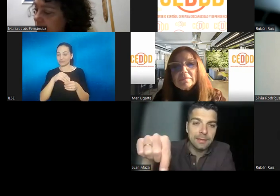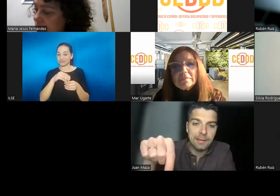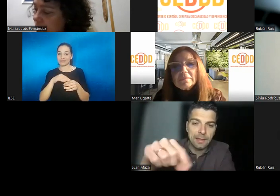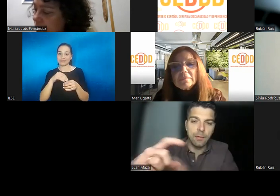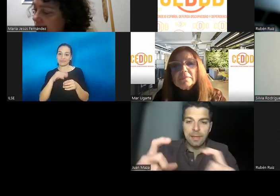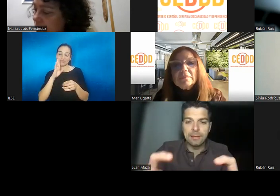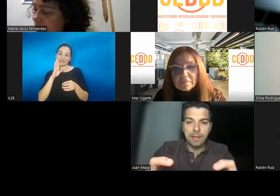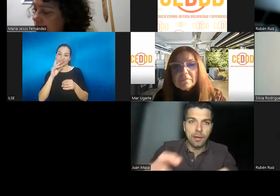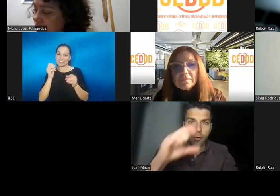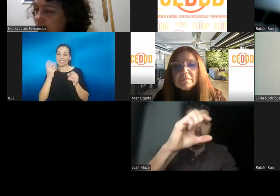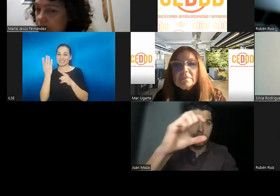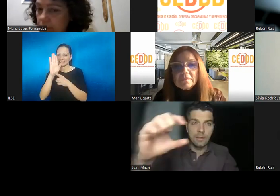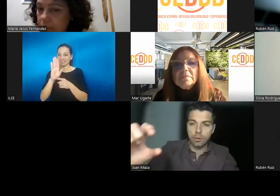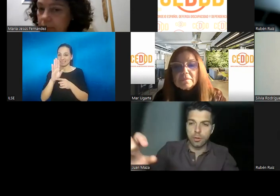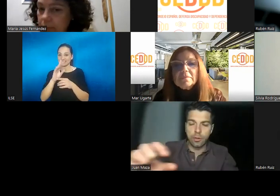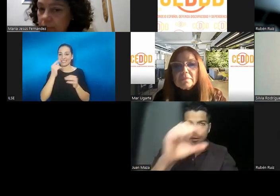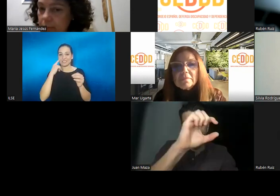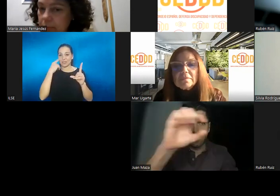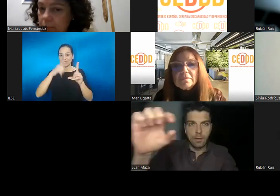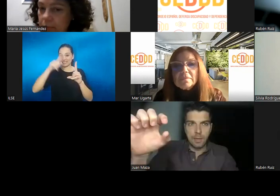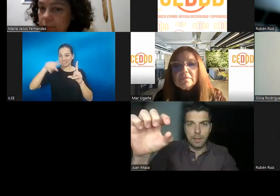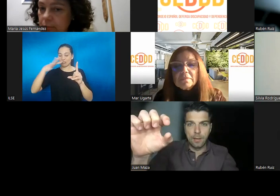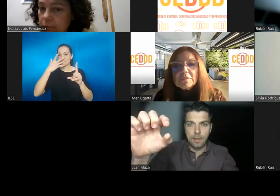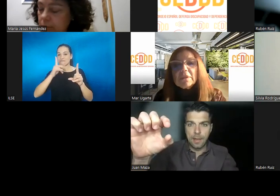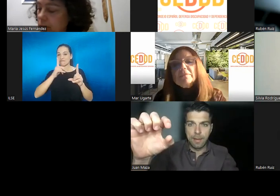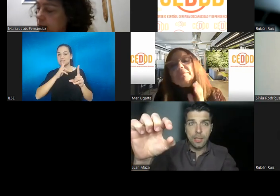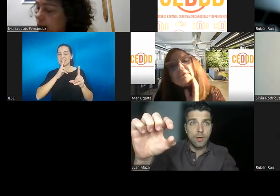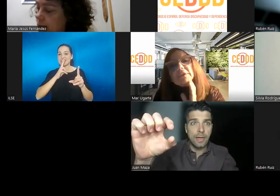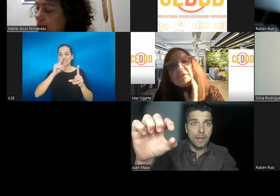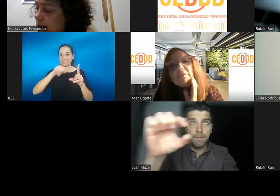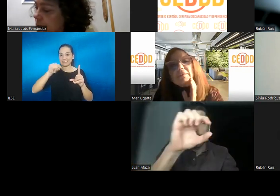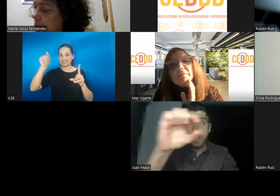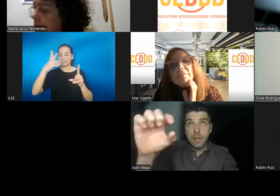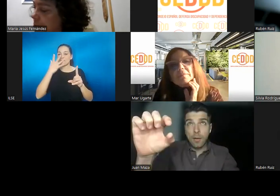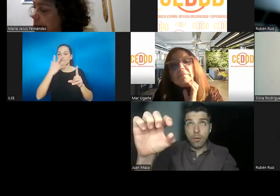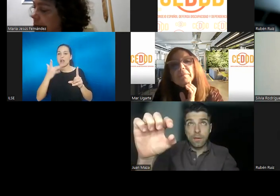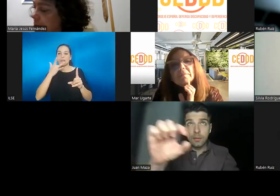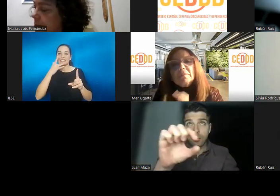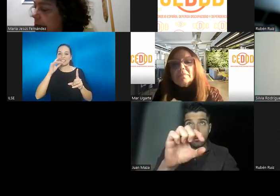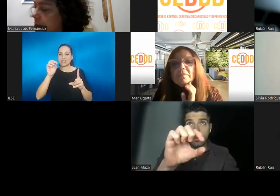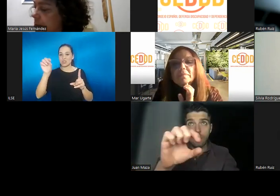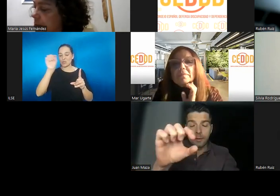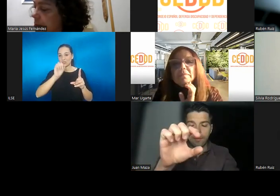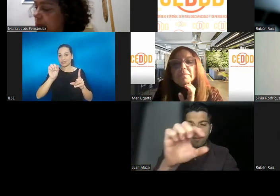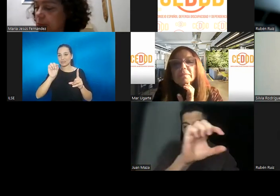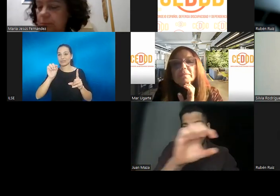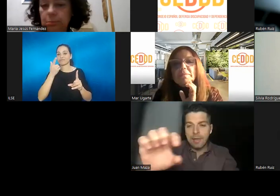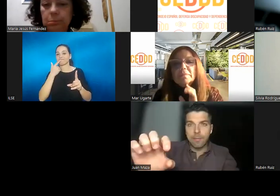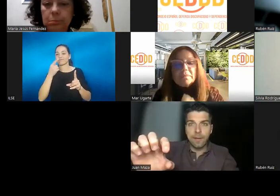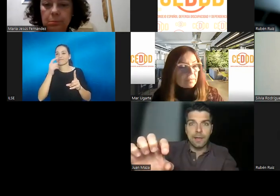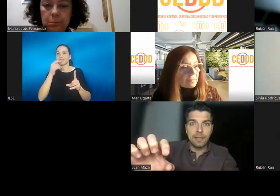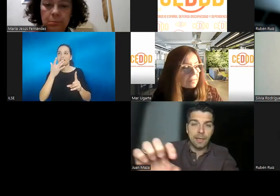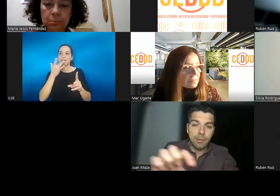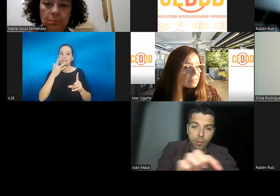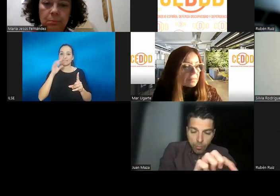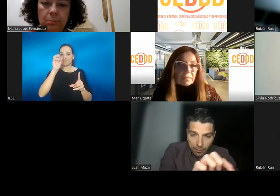enseñaba antes que era un maletín negro con distintos coloritos el amarillo era el olfato el primer partenal